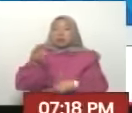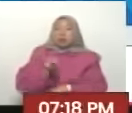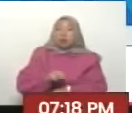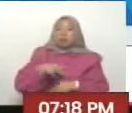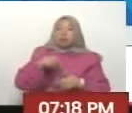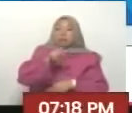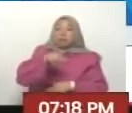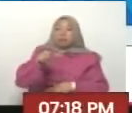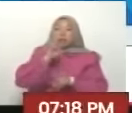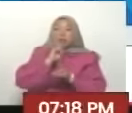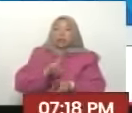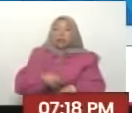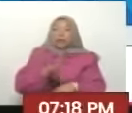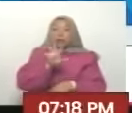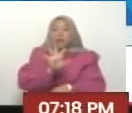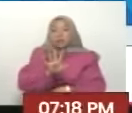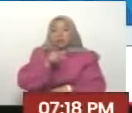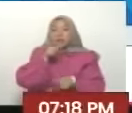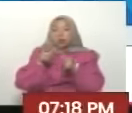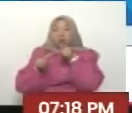creo que eran cinco preguntas